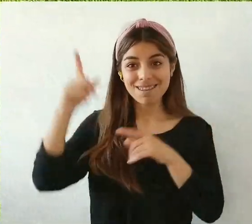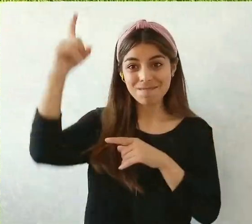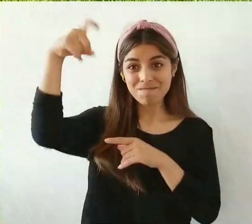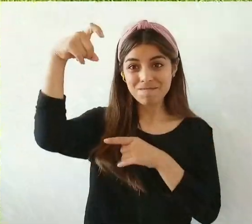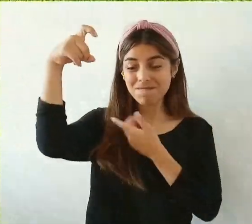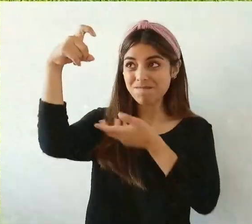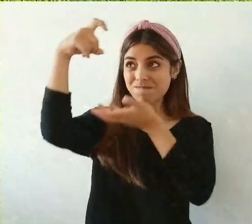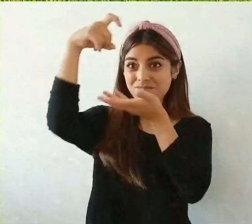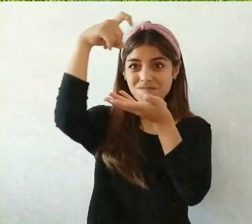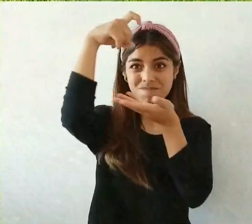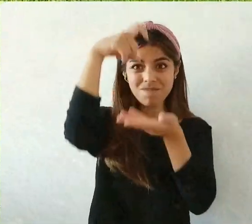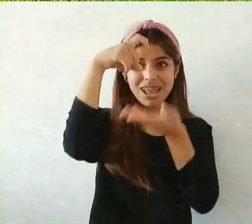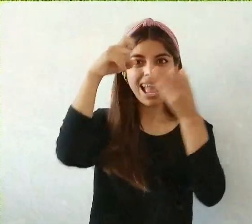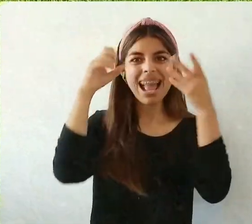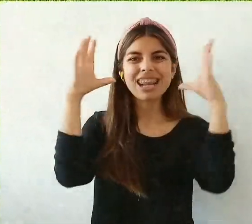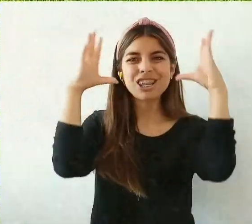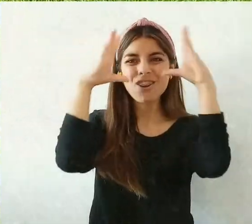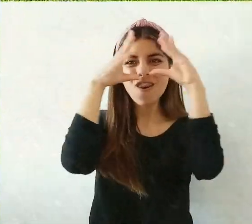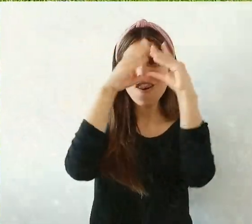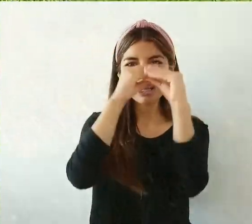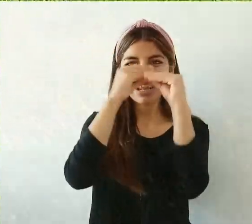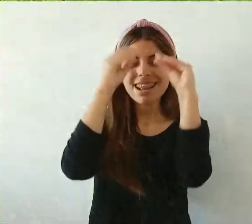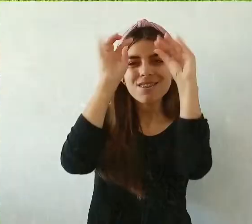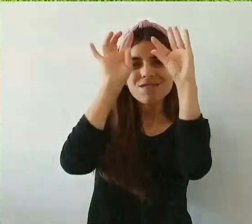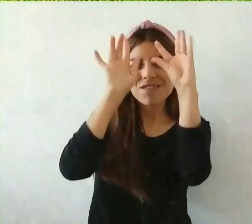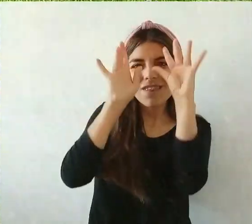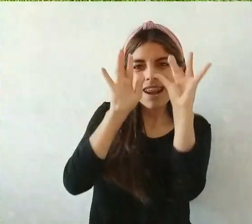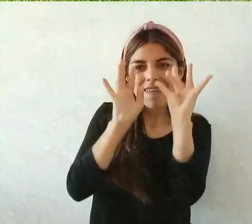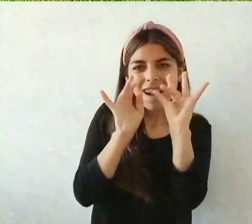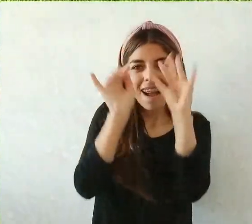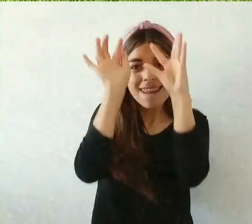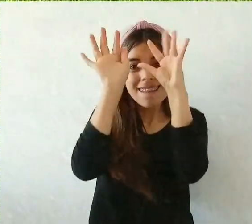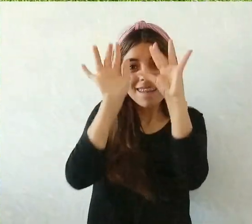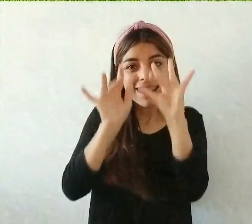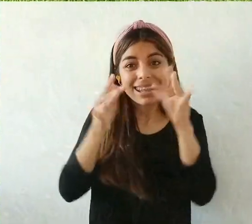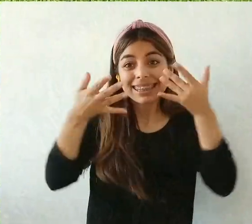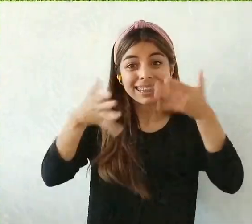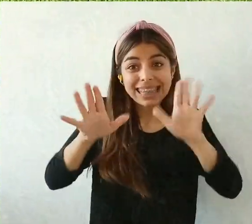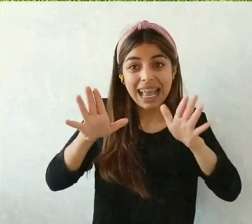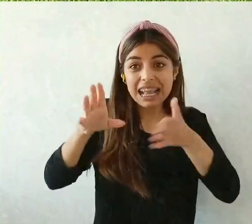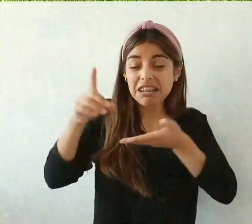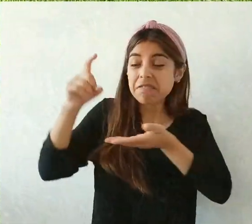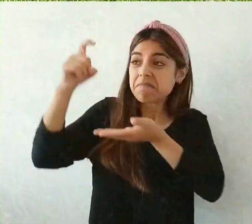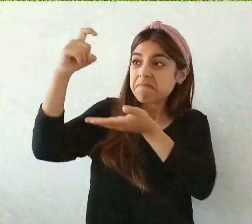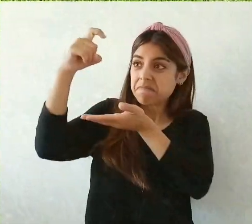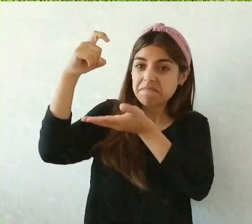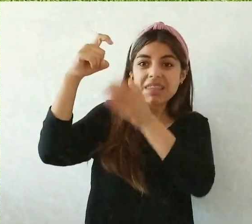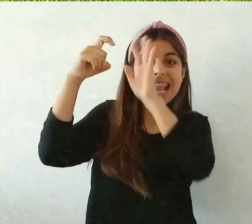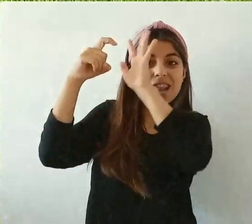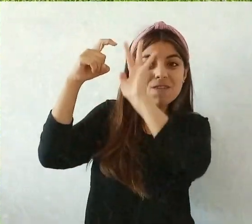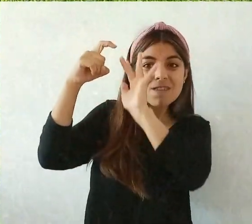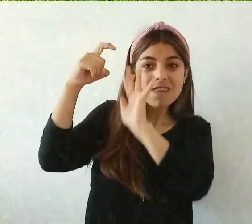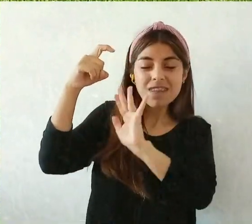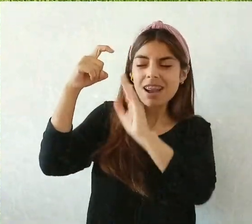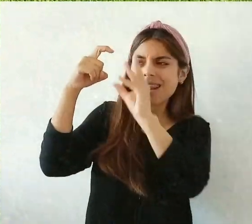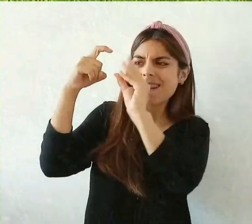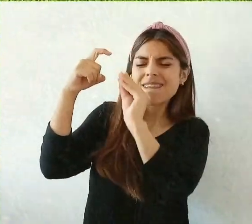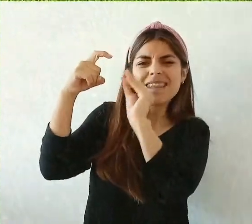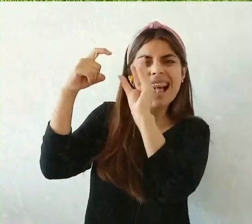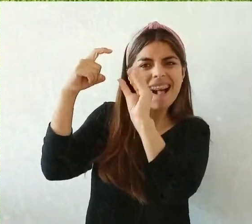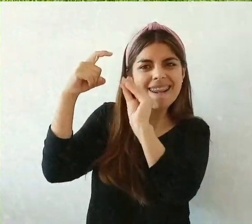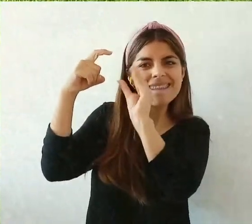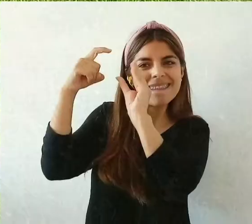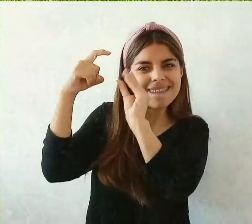y cuando tú nos dejas en la noche, en el rocío como lo hicimos, lo dejamos en la noche en el rocío y si nos queda muy blanda,